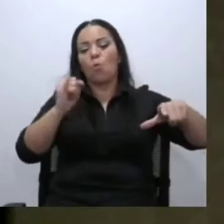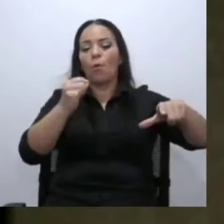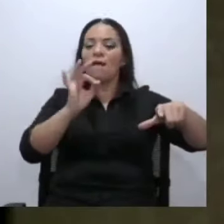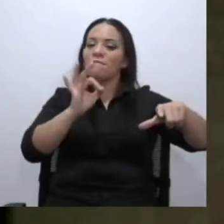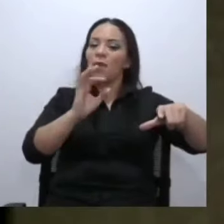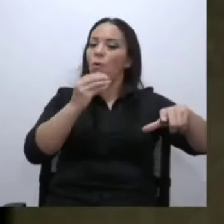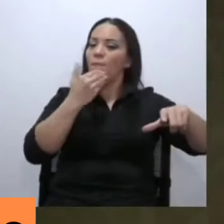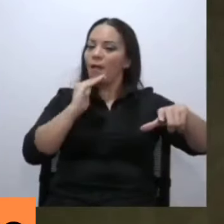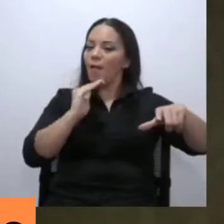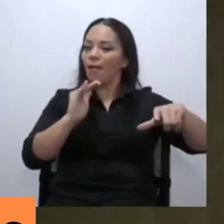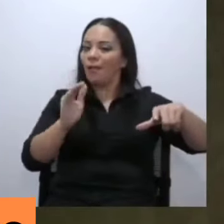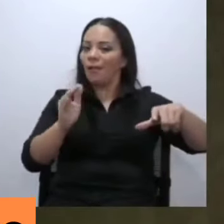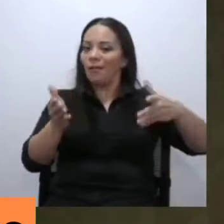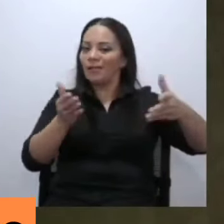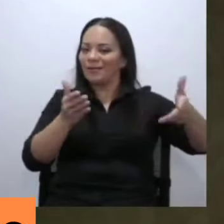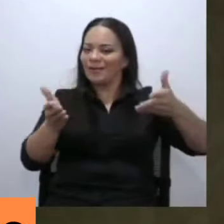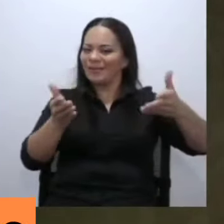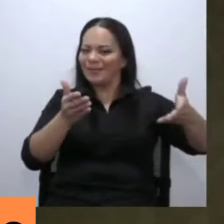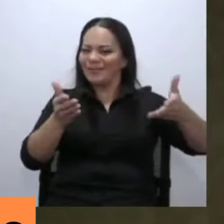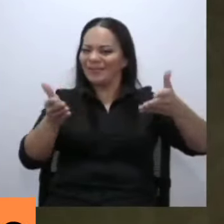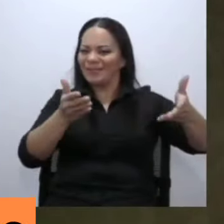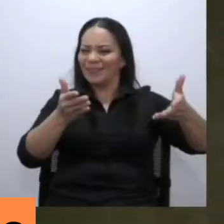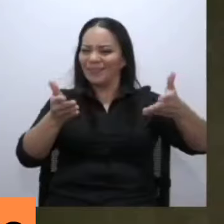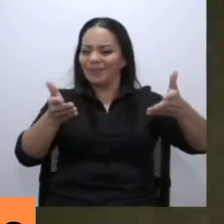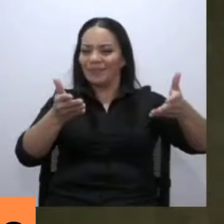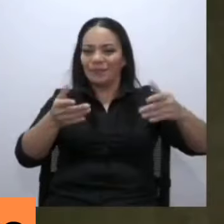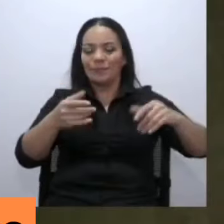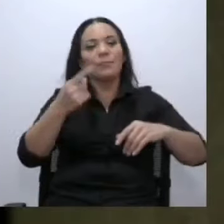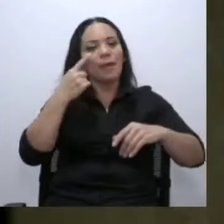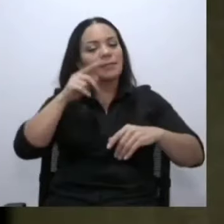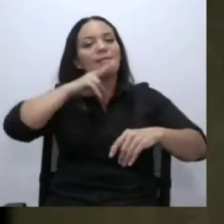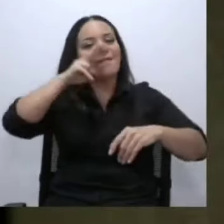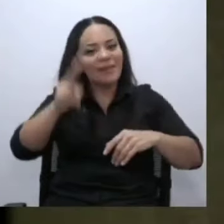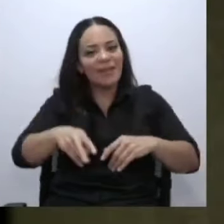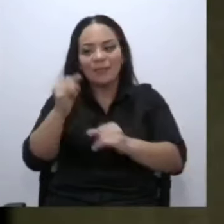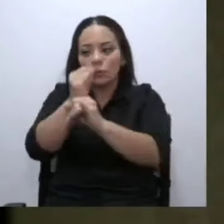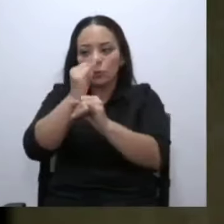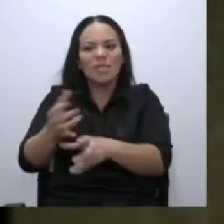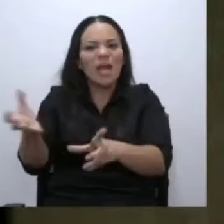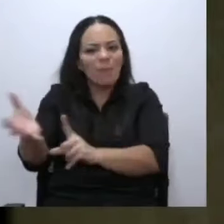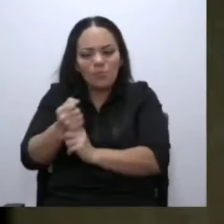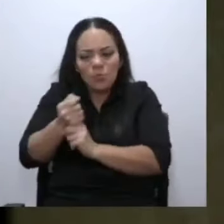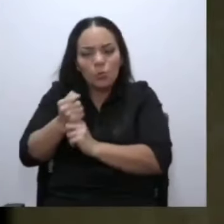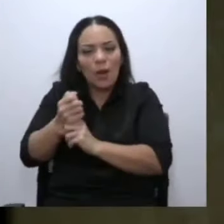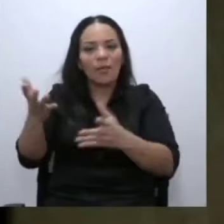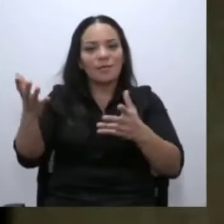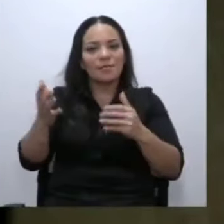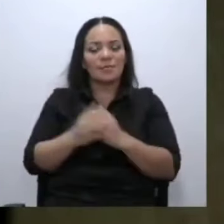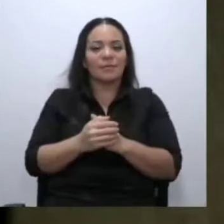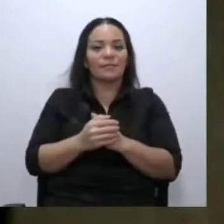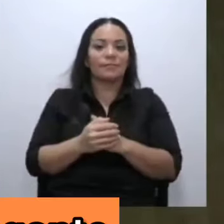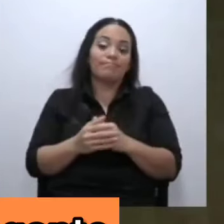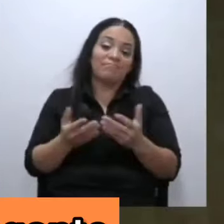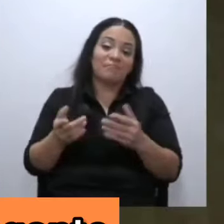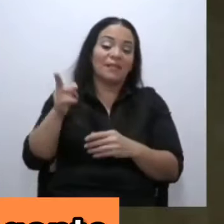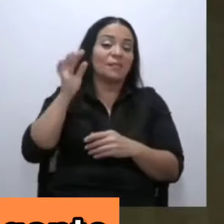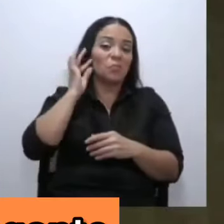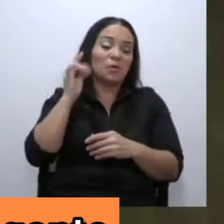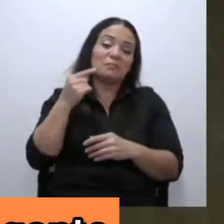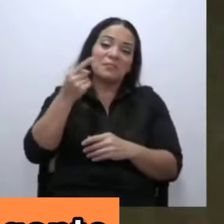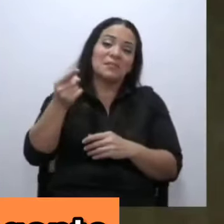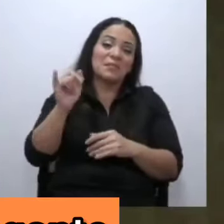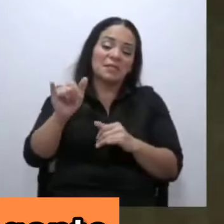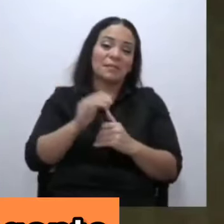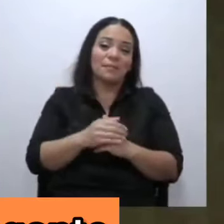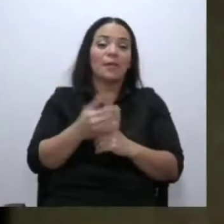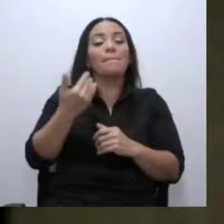Es que de veras que capturaron a nuestras instituciones. Sí, sí, ella tiene que salir a decir eso. Me hubiera gustado una respuesta